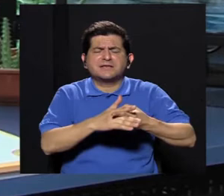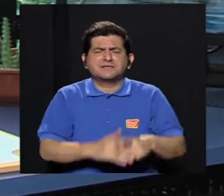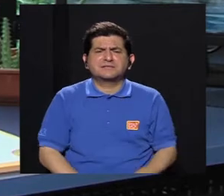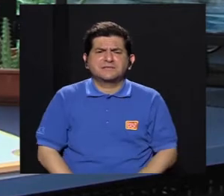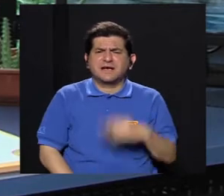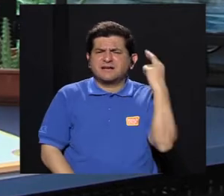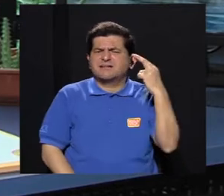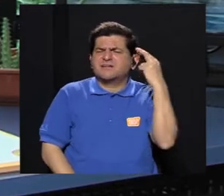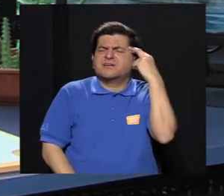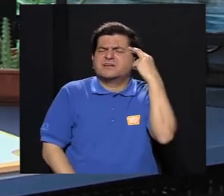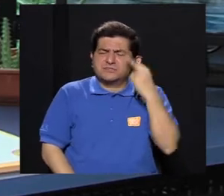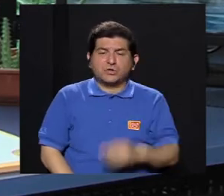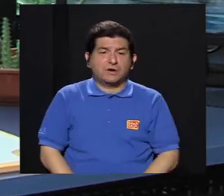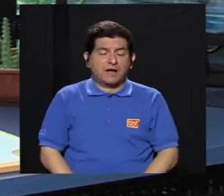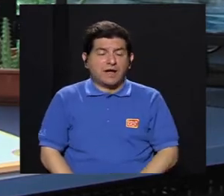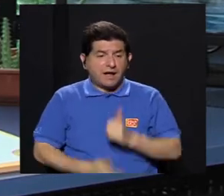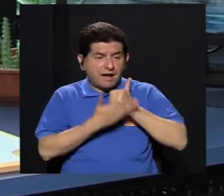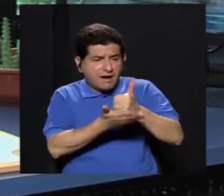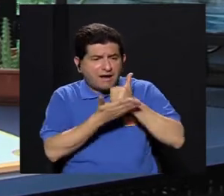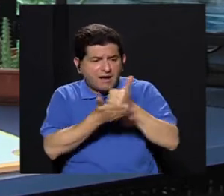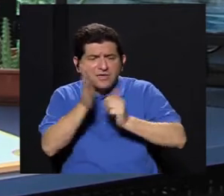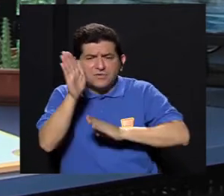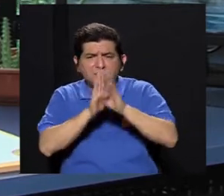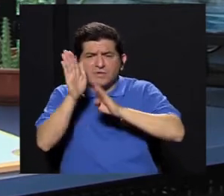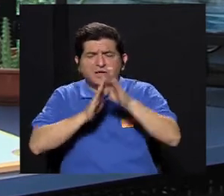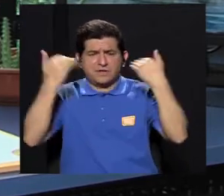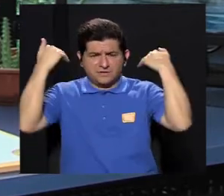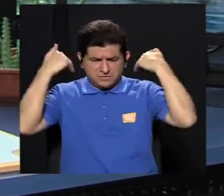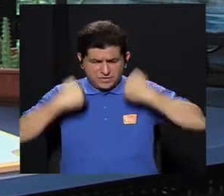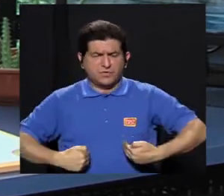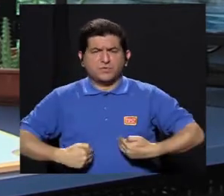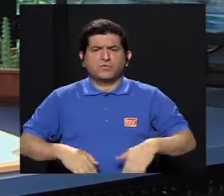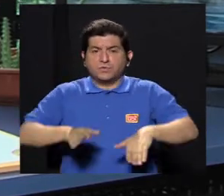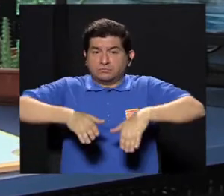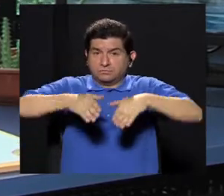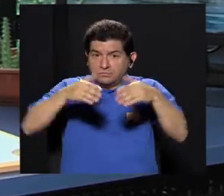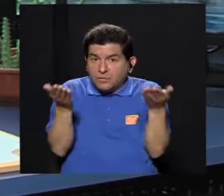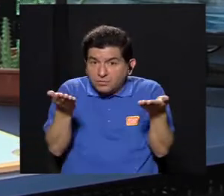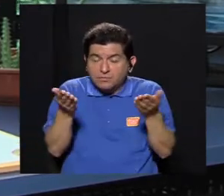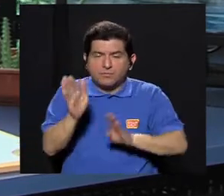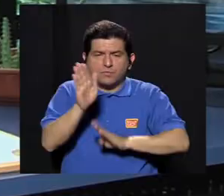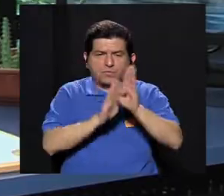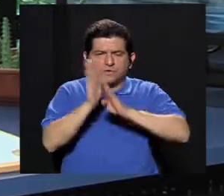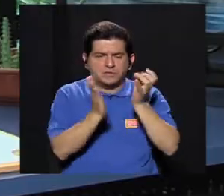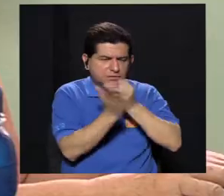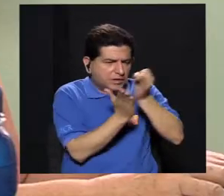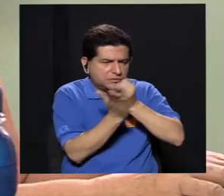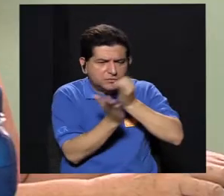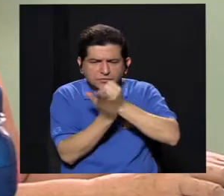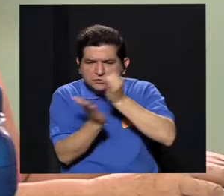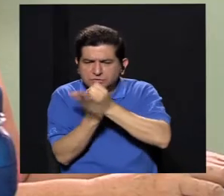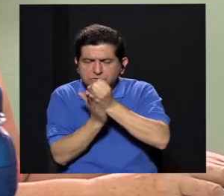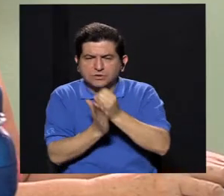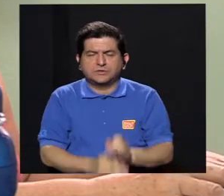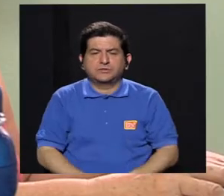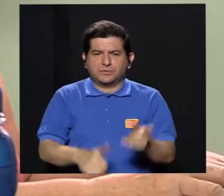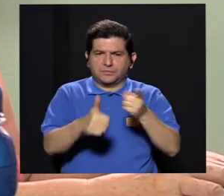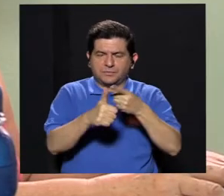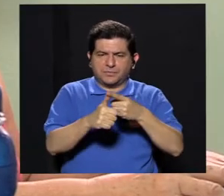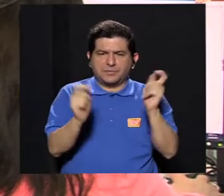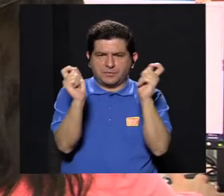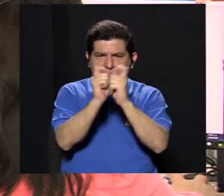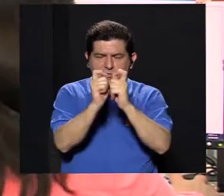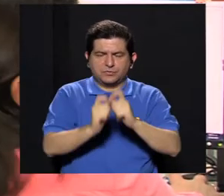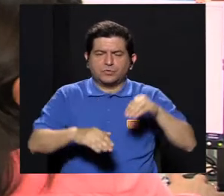Surgieron, precisamente, ante el interés de cómo contribuir al desarrollo humano, a través del desarrollo de